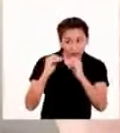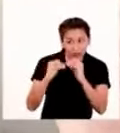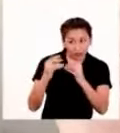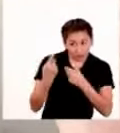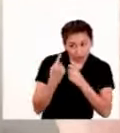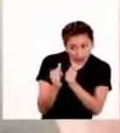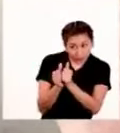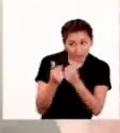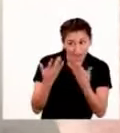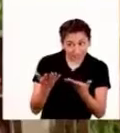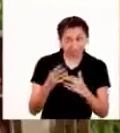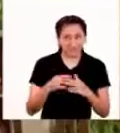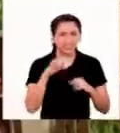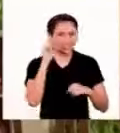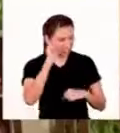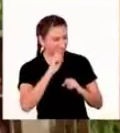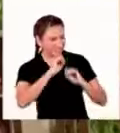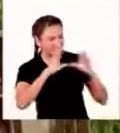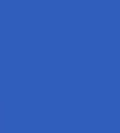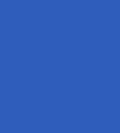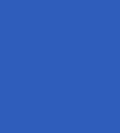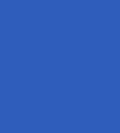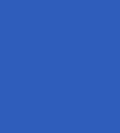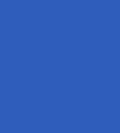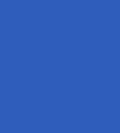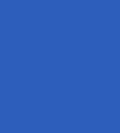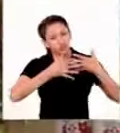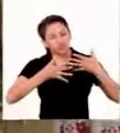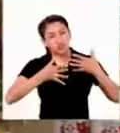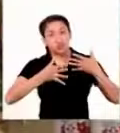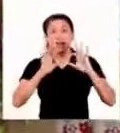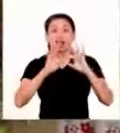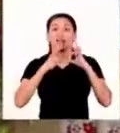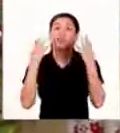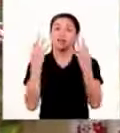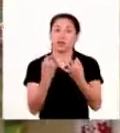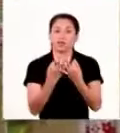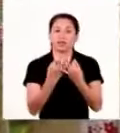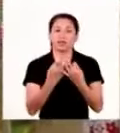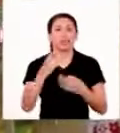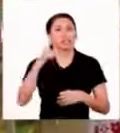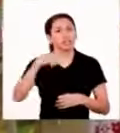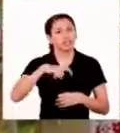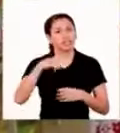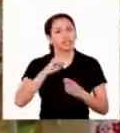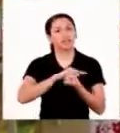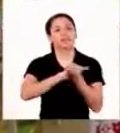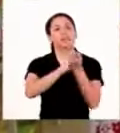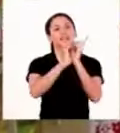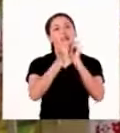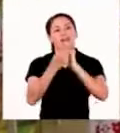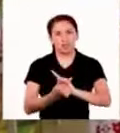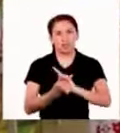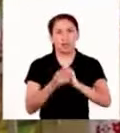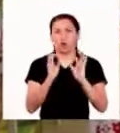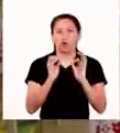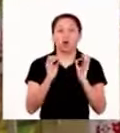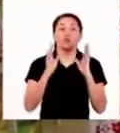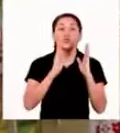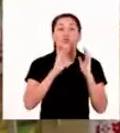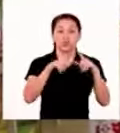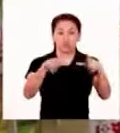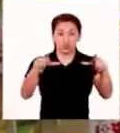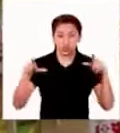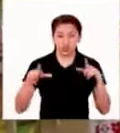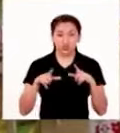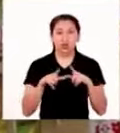ratito y lo resolvemos juntos? ¿Te parece? Claro que sí, señorito. Muchas familias se han visto en la necesidad de cambiar o